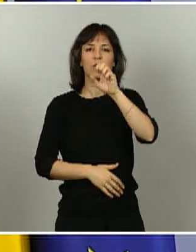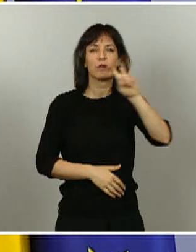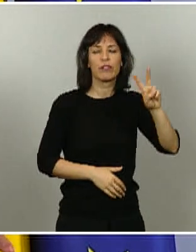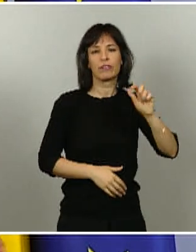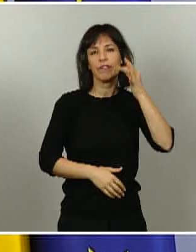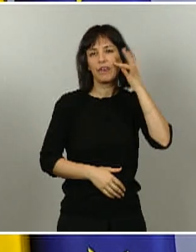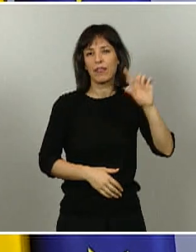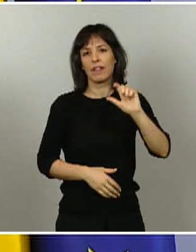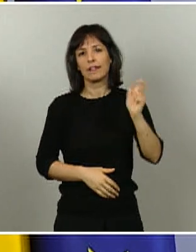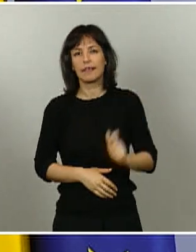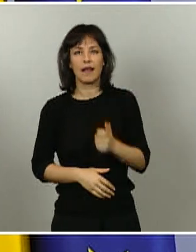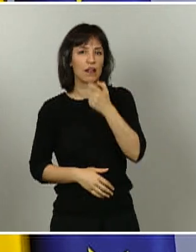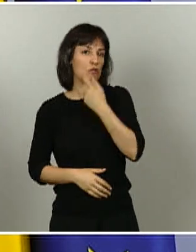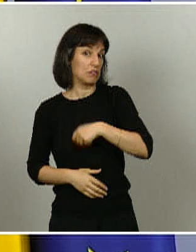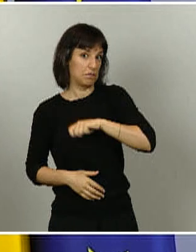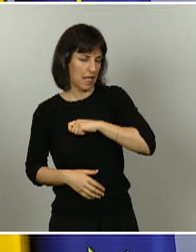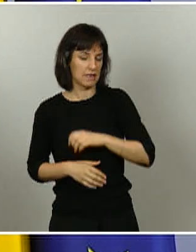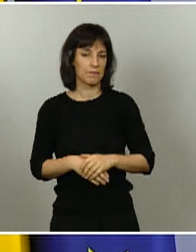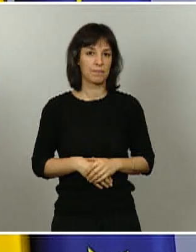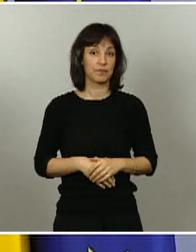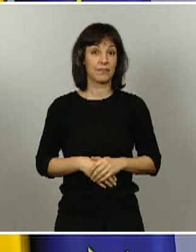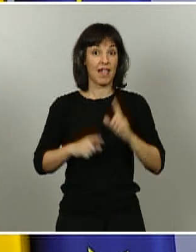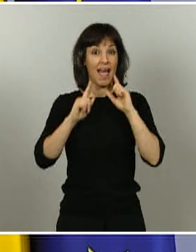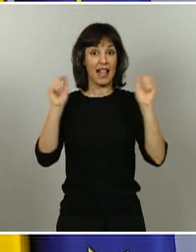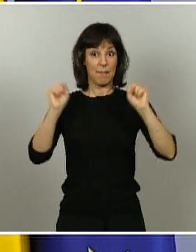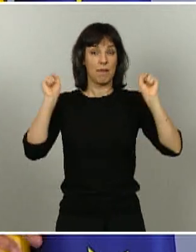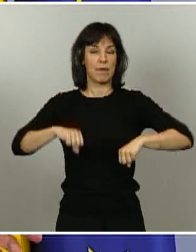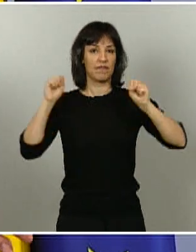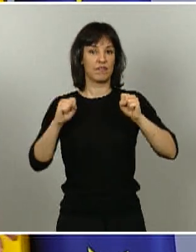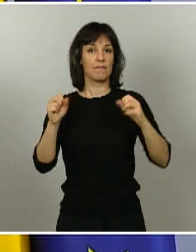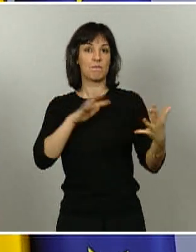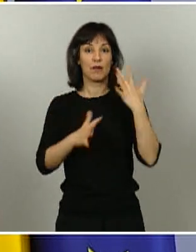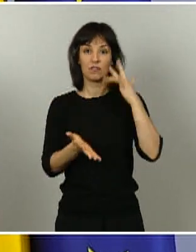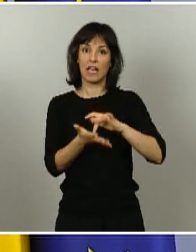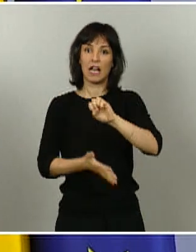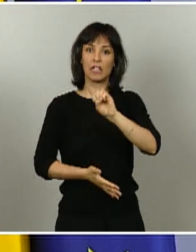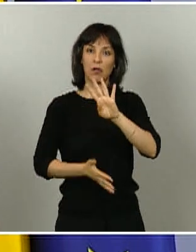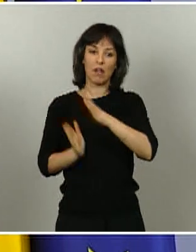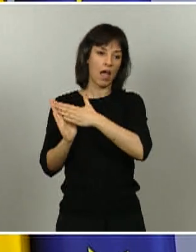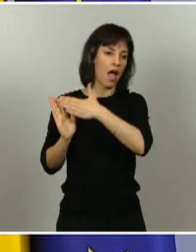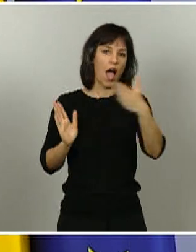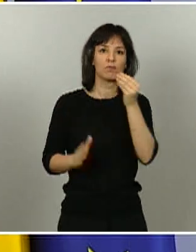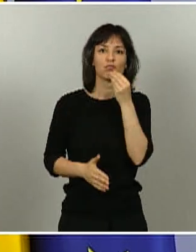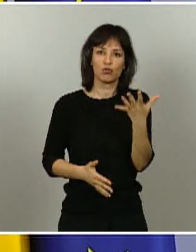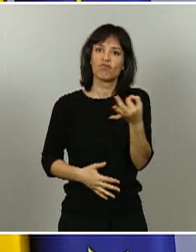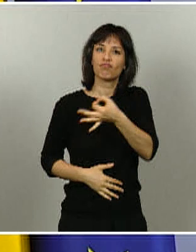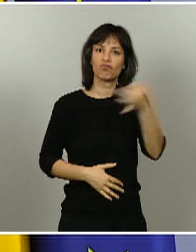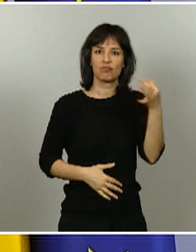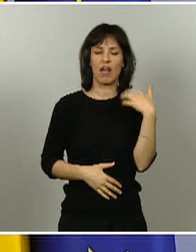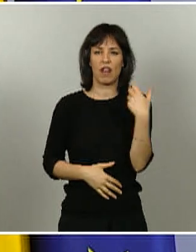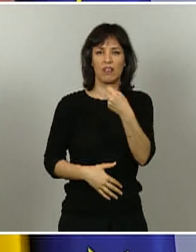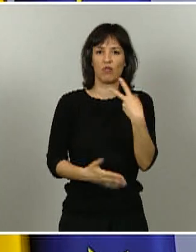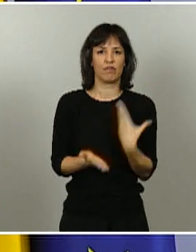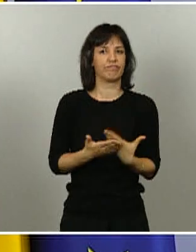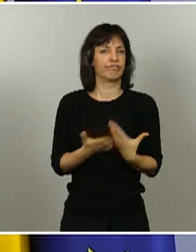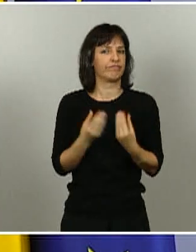España. El estado de alarma que decretamos el 14 de marzo ha funcionado. Yo creo que los beneficios son indiscutibles y todo el mundo los ha